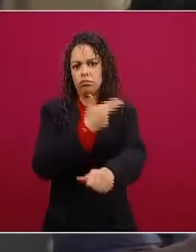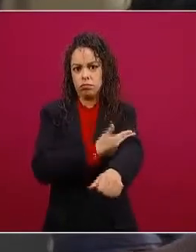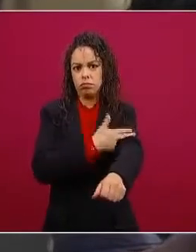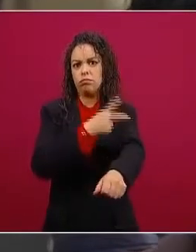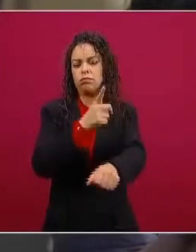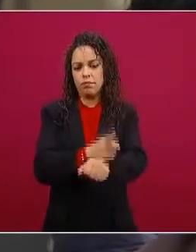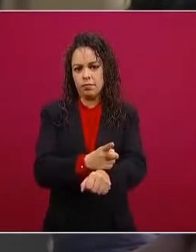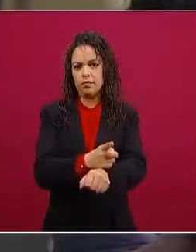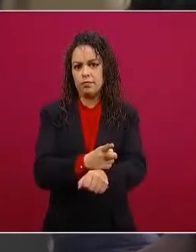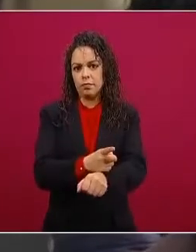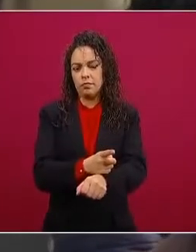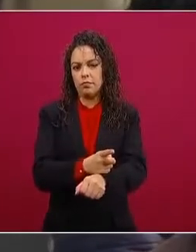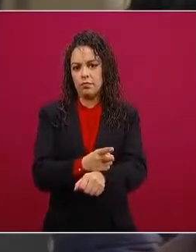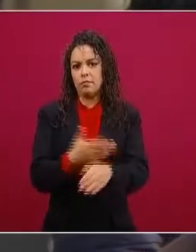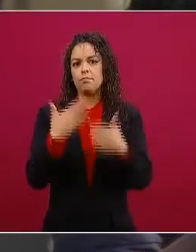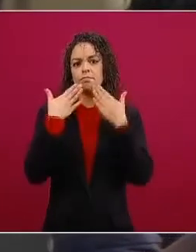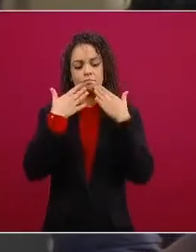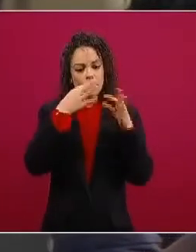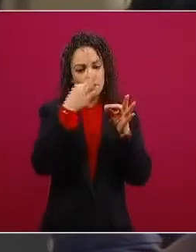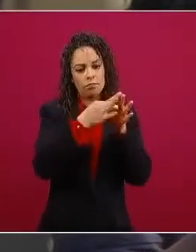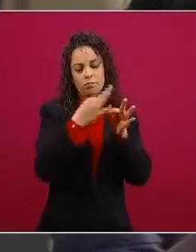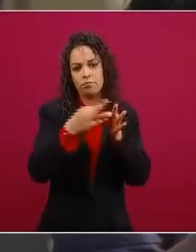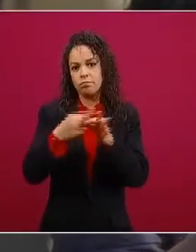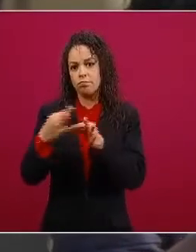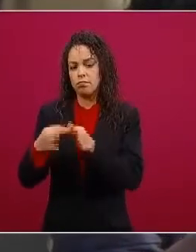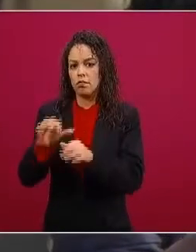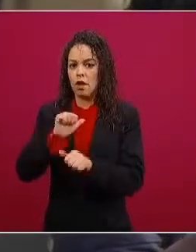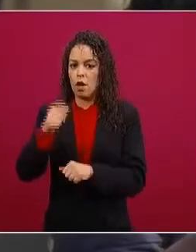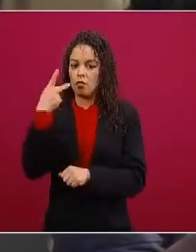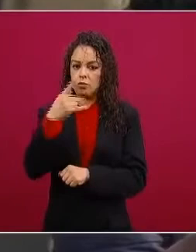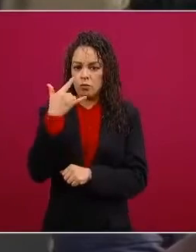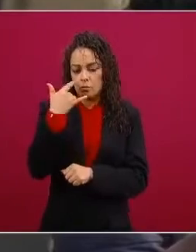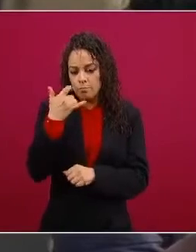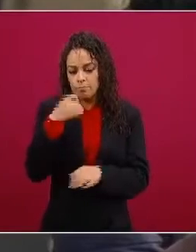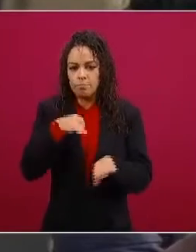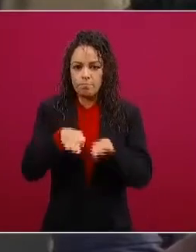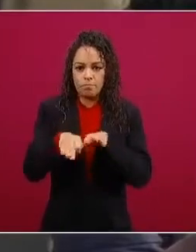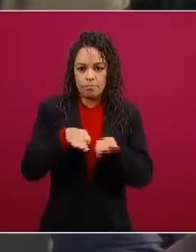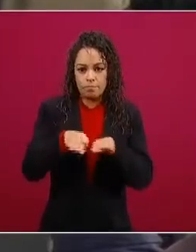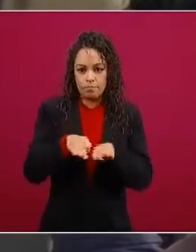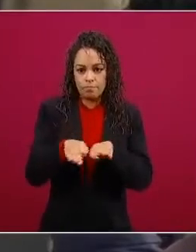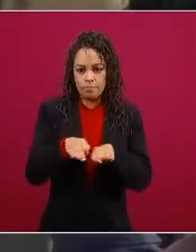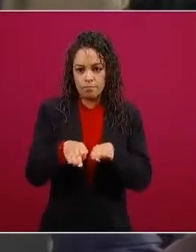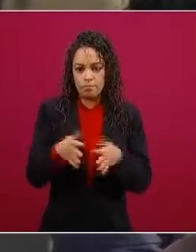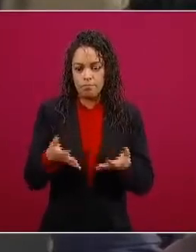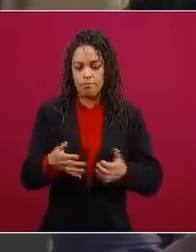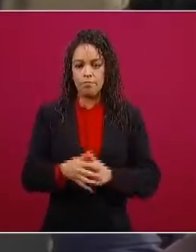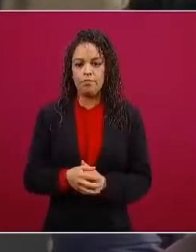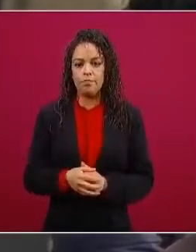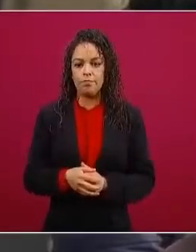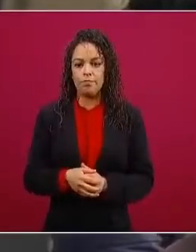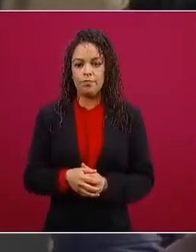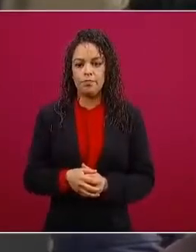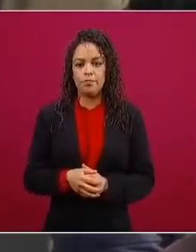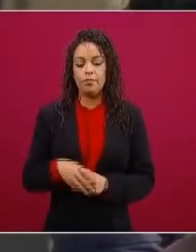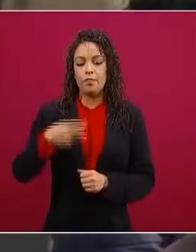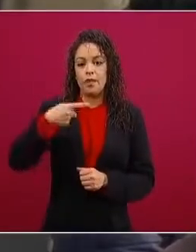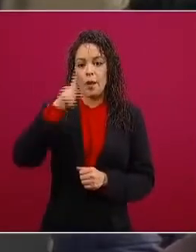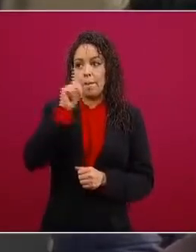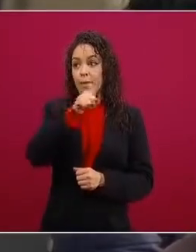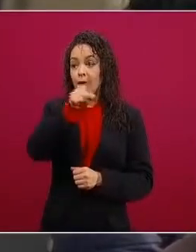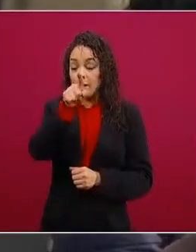aplicados en su labor que no se venden en todo el país nada más que usted no los conoce y como que se cicla en los grandes medios